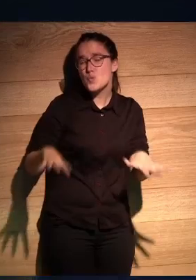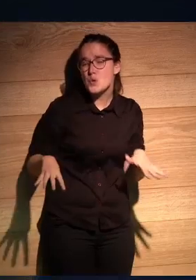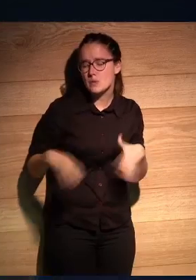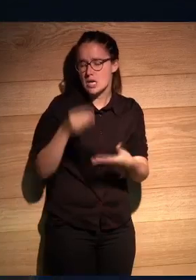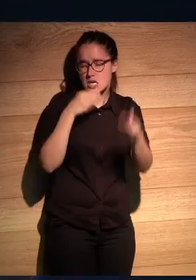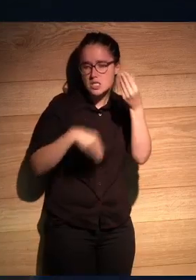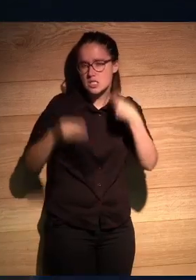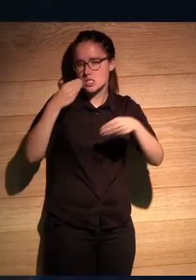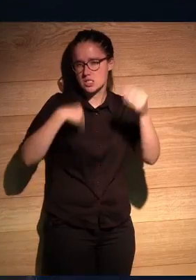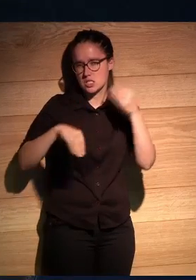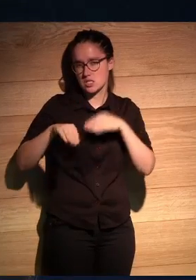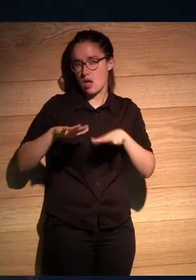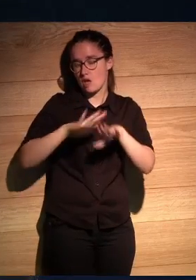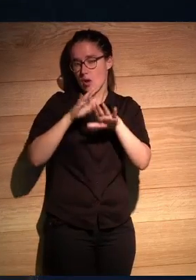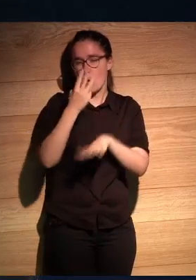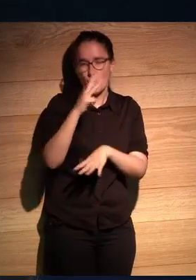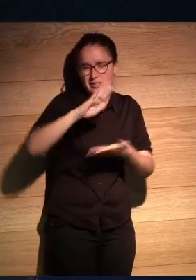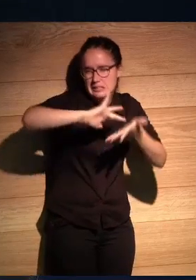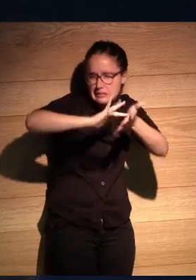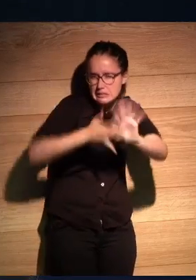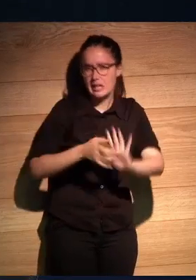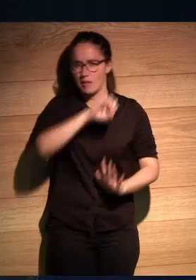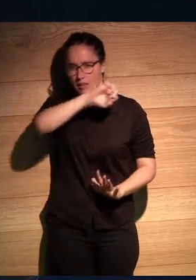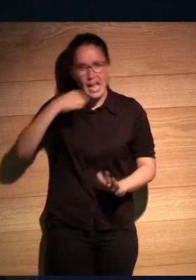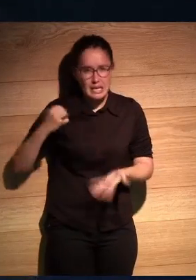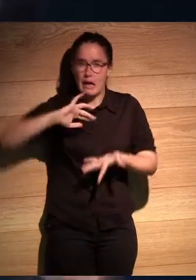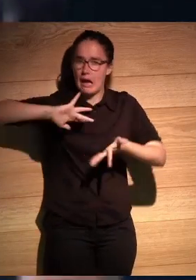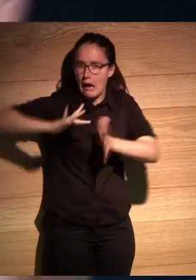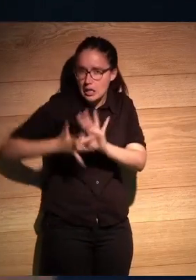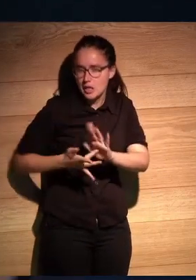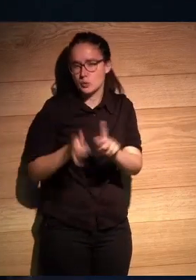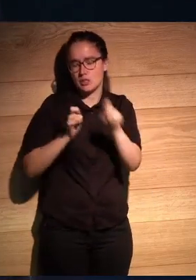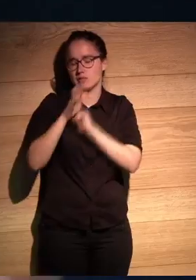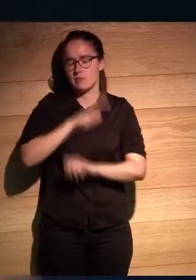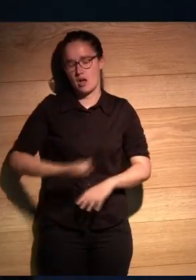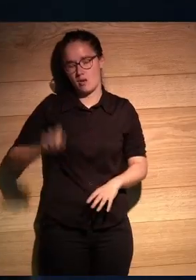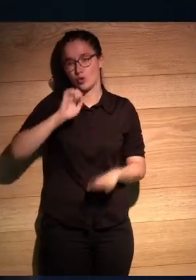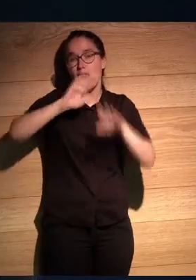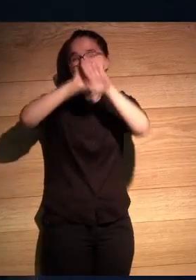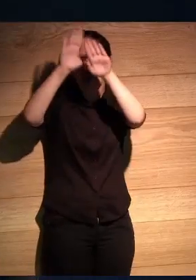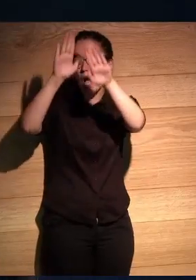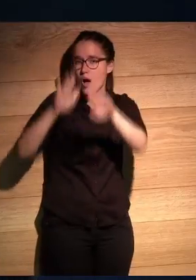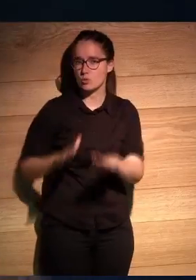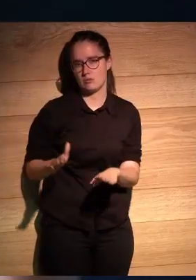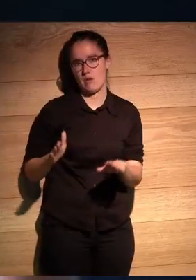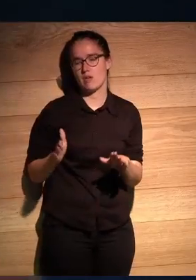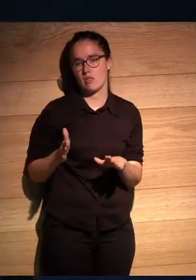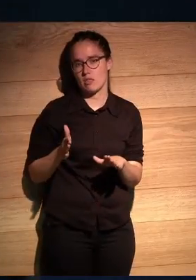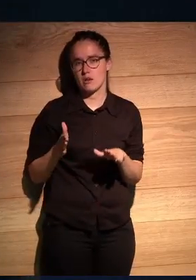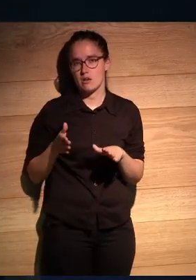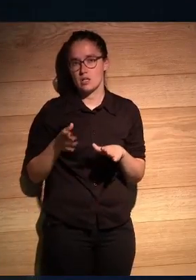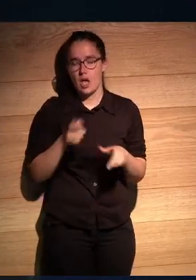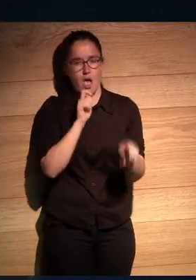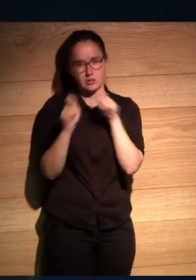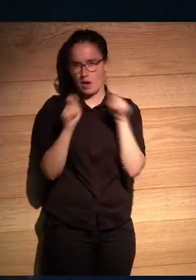y bueno en fin se acabó el whisky se acabó el tequila y es una entrevista maravillosa y es la última vez que él habla en